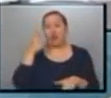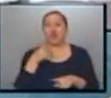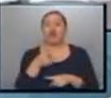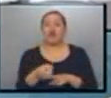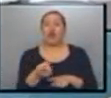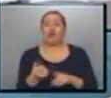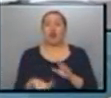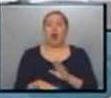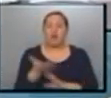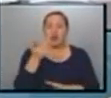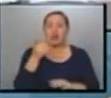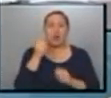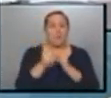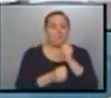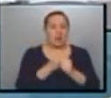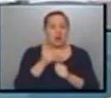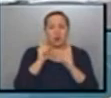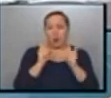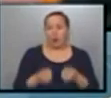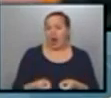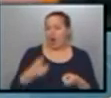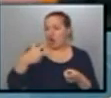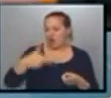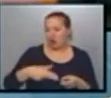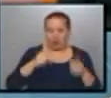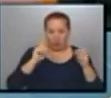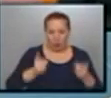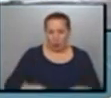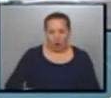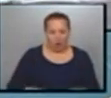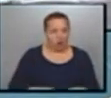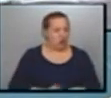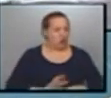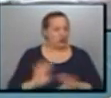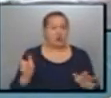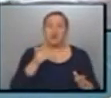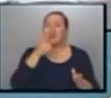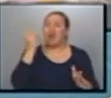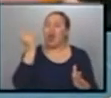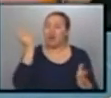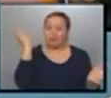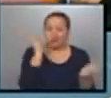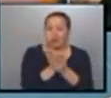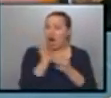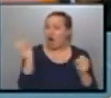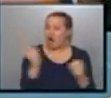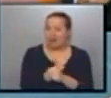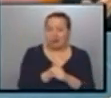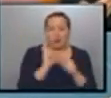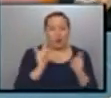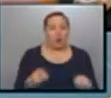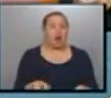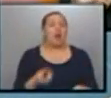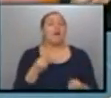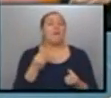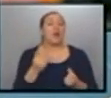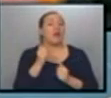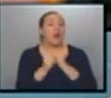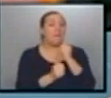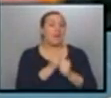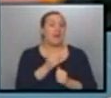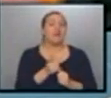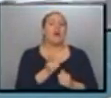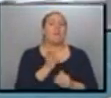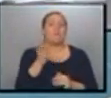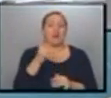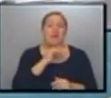aumento, la empresa te lo va a cortar igual el servicio. Hasta que no haya un fallo firme, van a decir. Tal cual, porque, digo, la empresa lo apela a esta decisión.